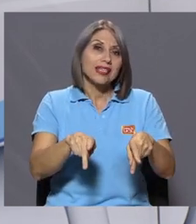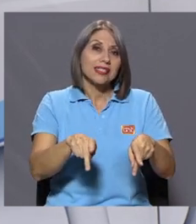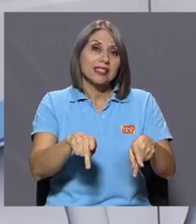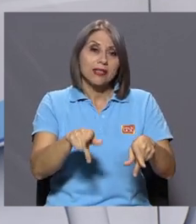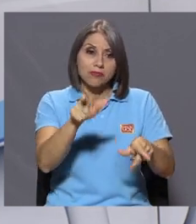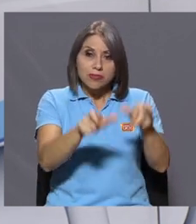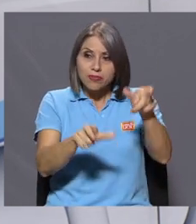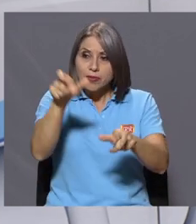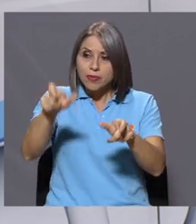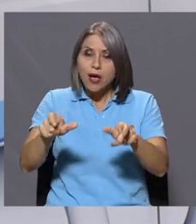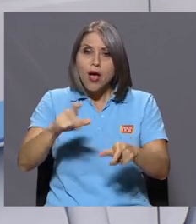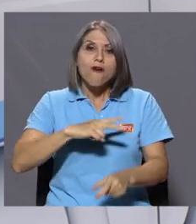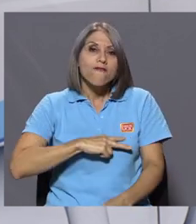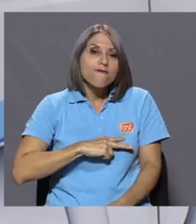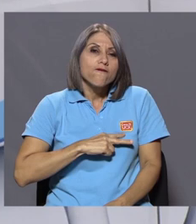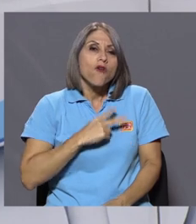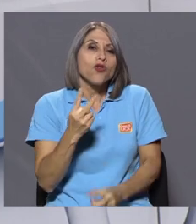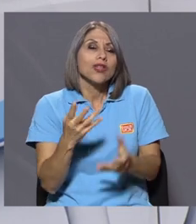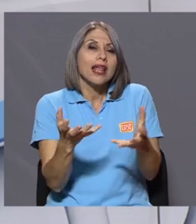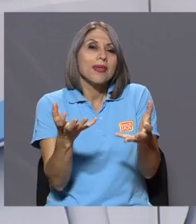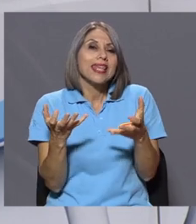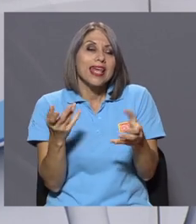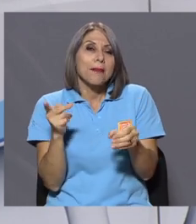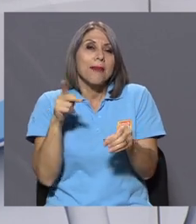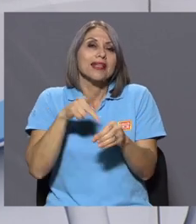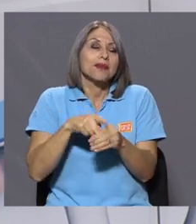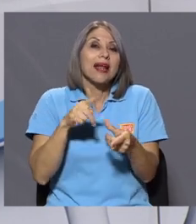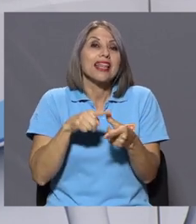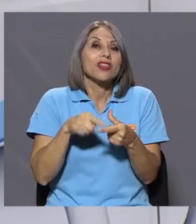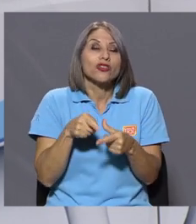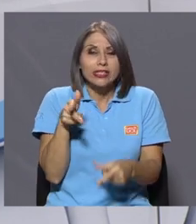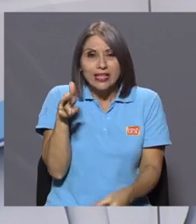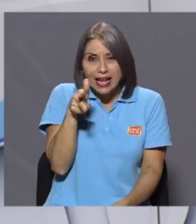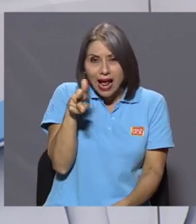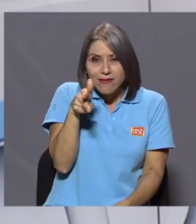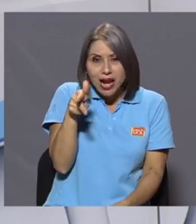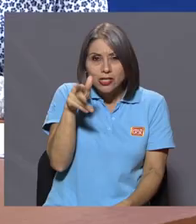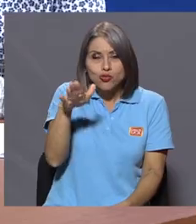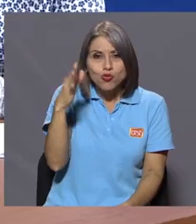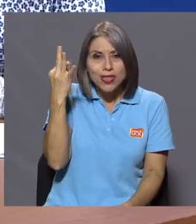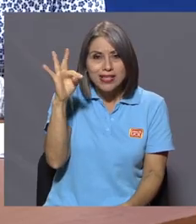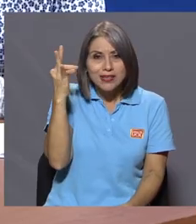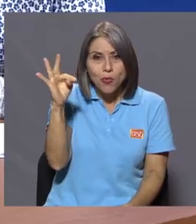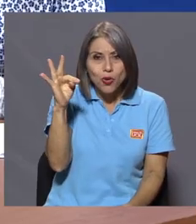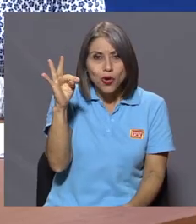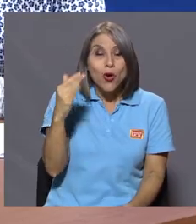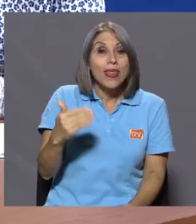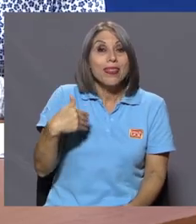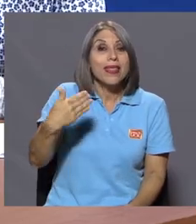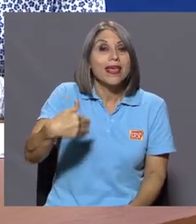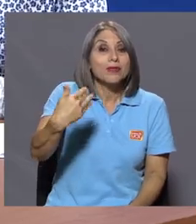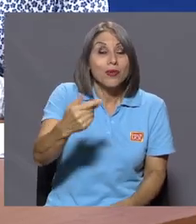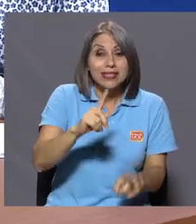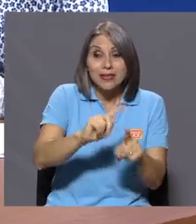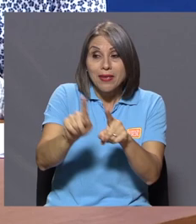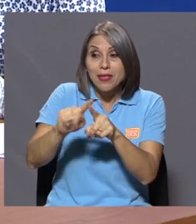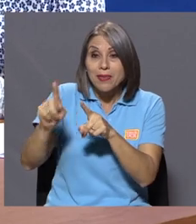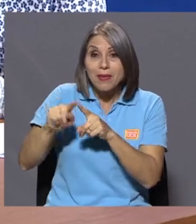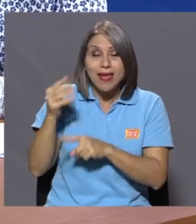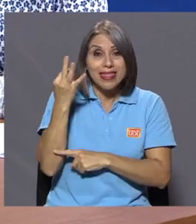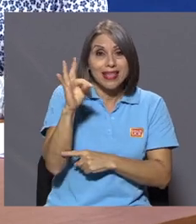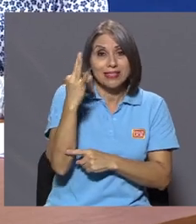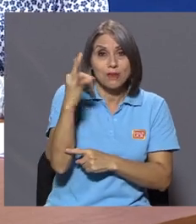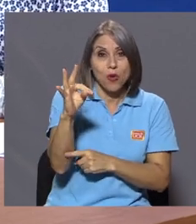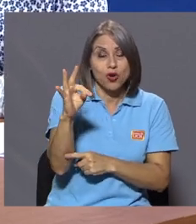quieran participar, grabar su testimonio y luego este testimonio o estos testimonios, junto